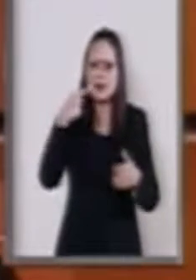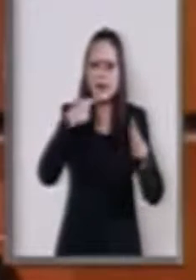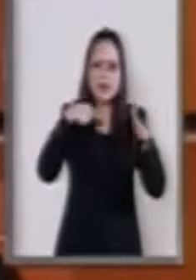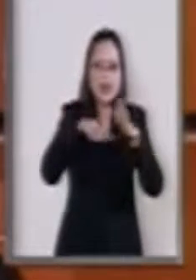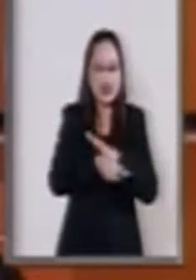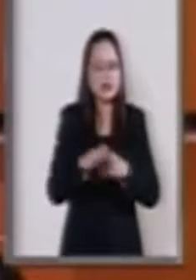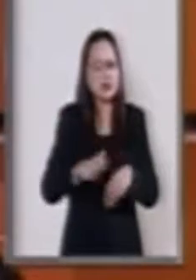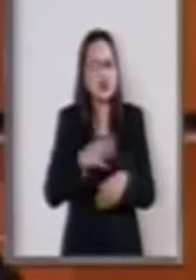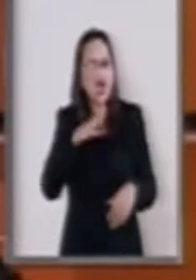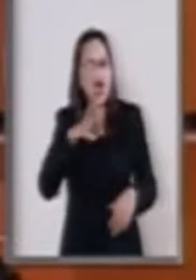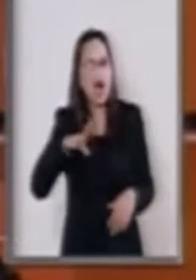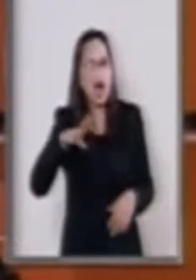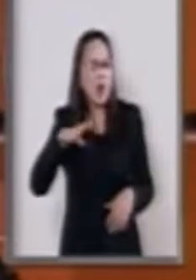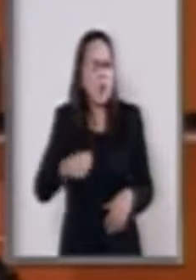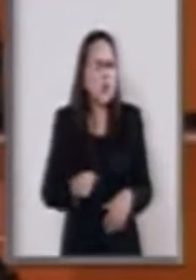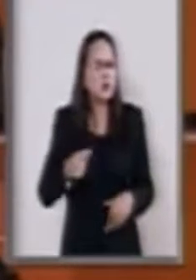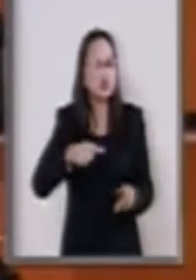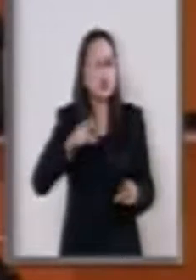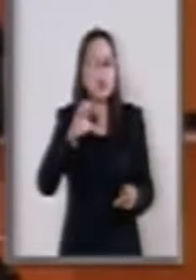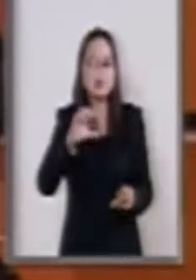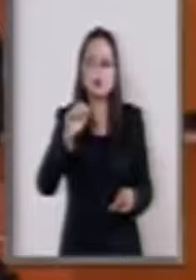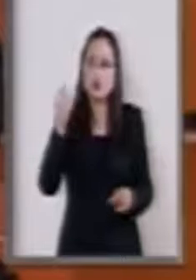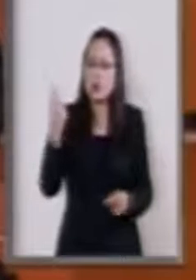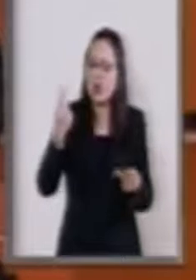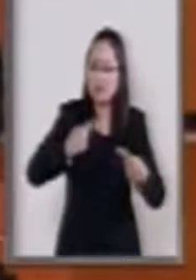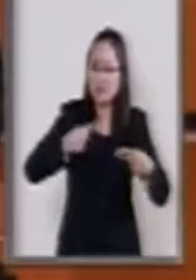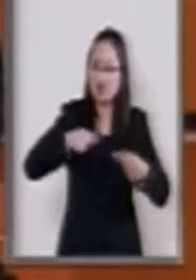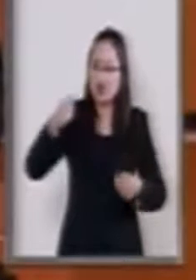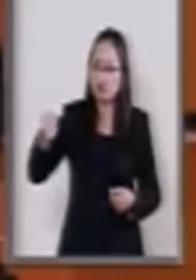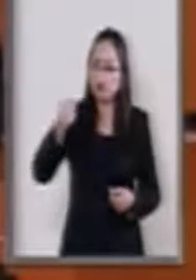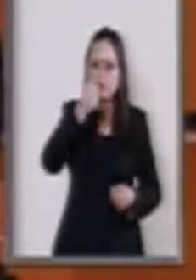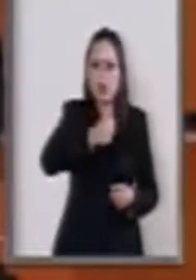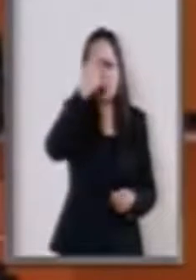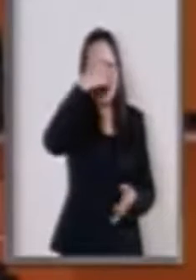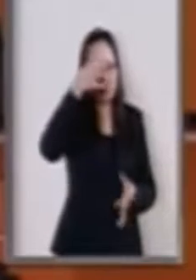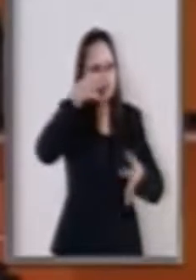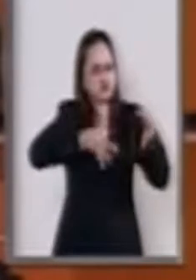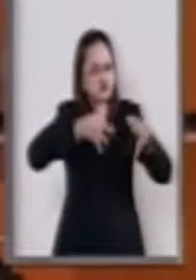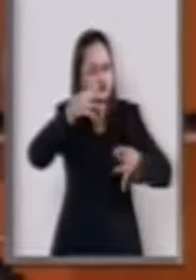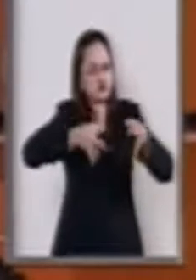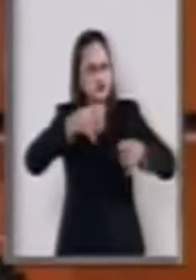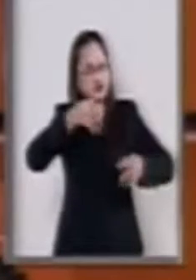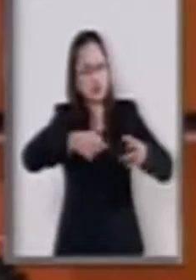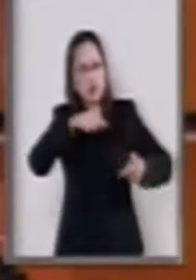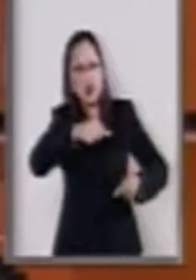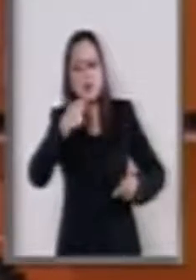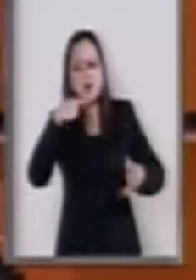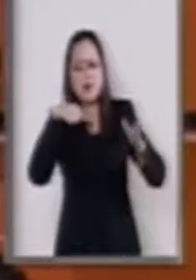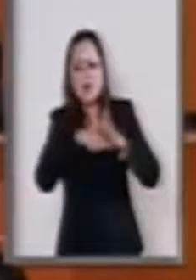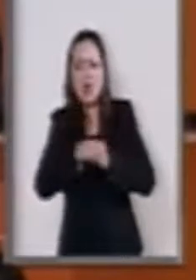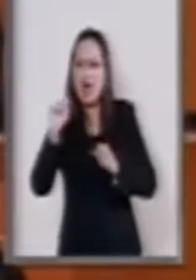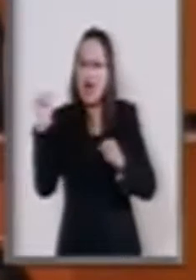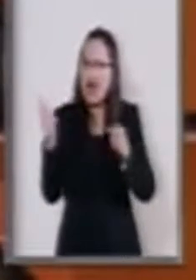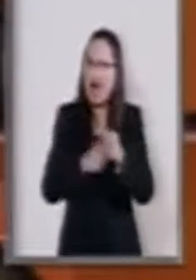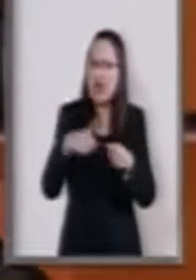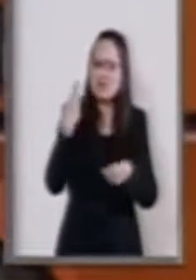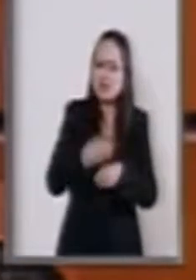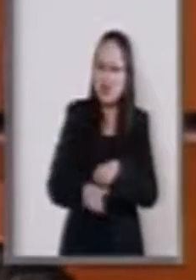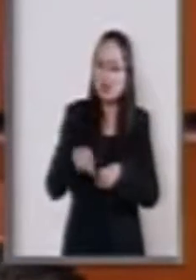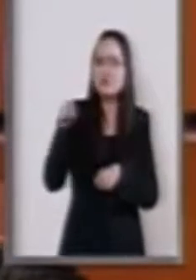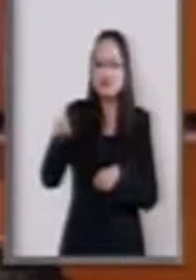abusos cuando se llevaba a alguna persona ante los tribunales acusada de cometer algún delito.